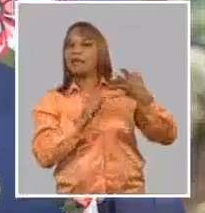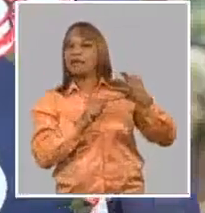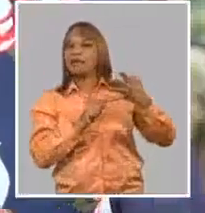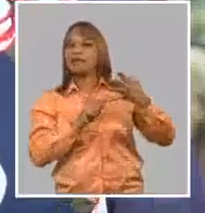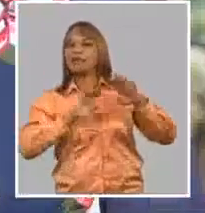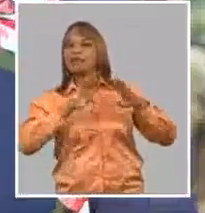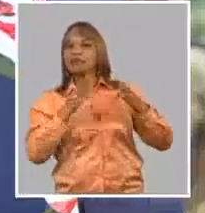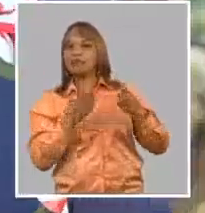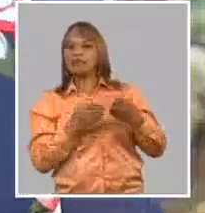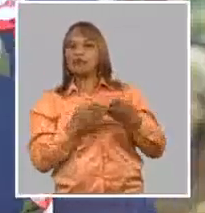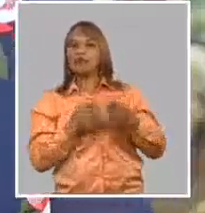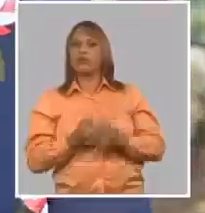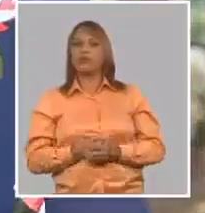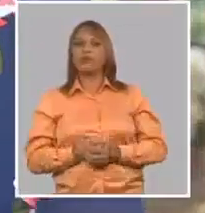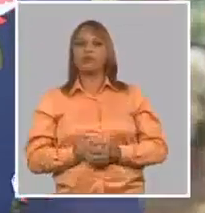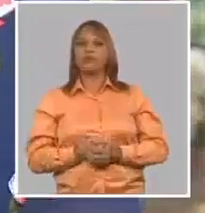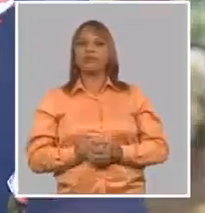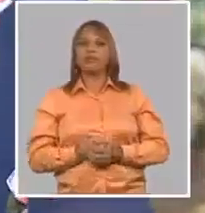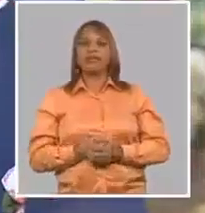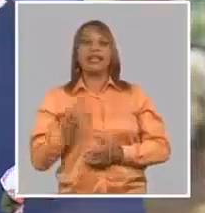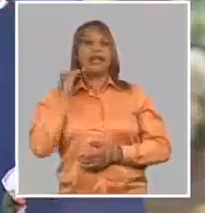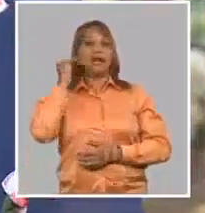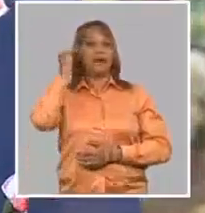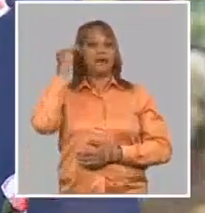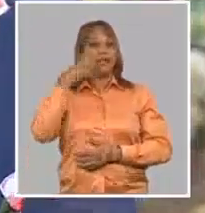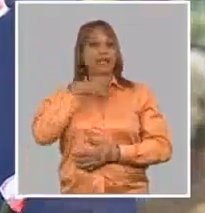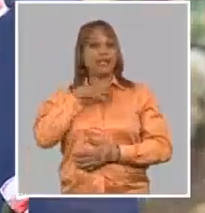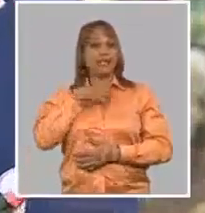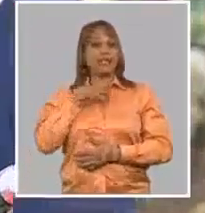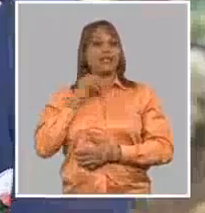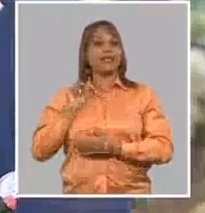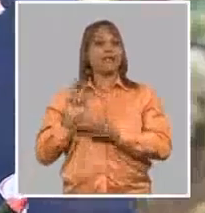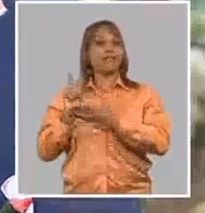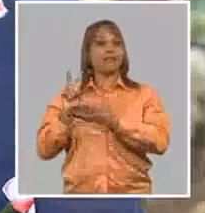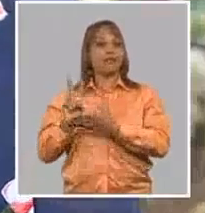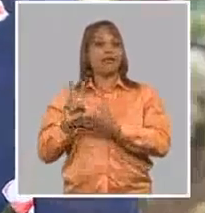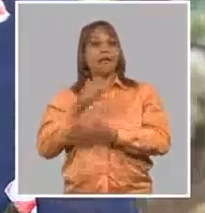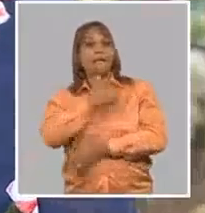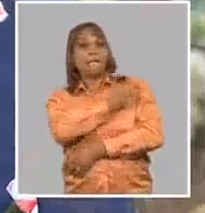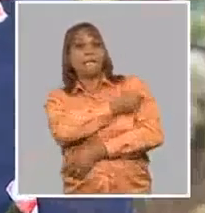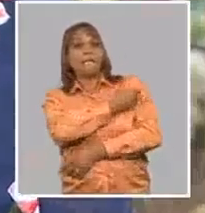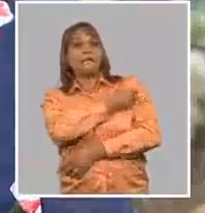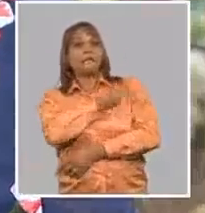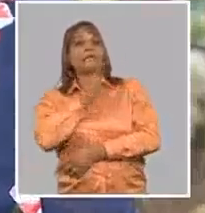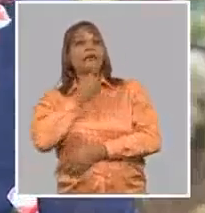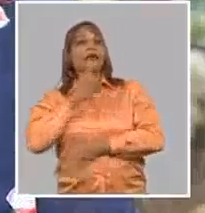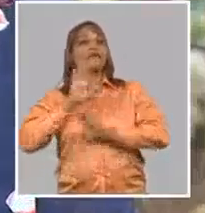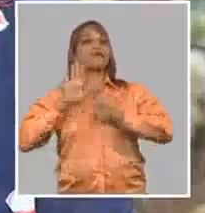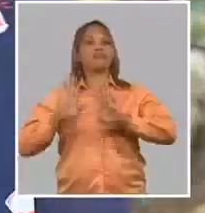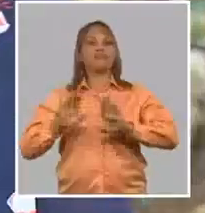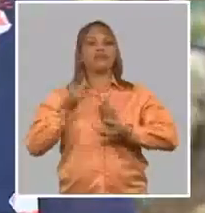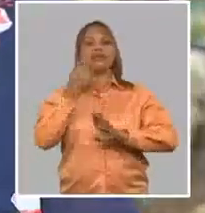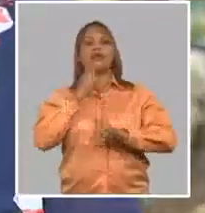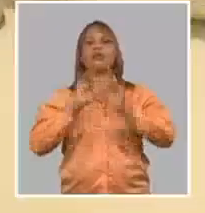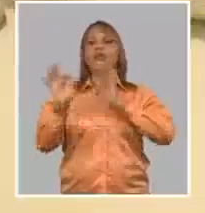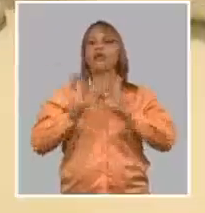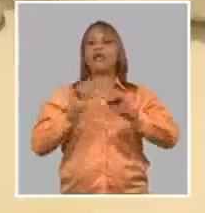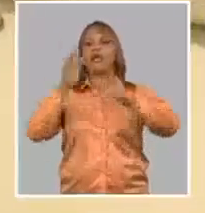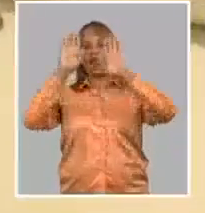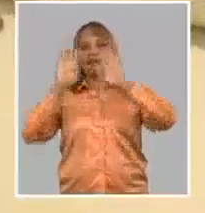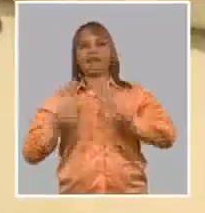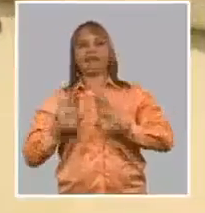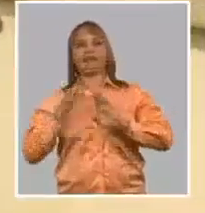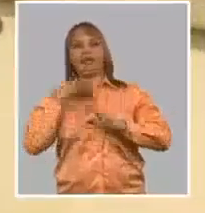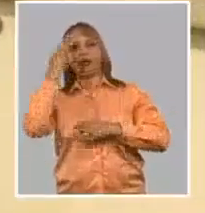inmunogenicidad, es decir, la capacidad que tendrán estos candidatos de levantar una respuesta inmune en los voluntarios inmunizados.